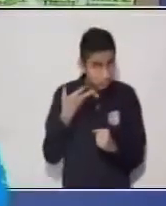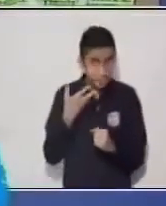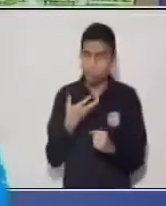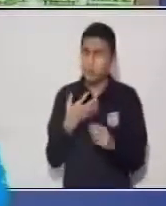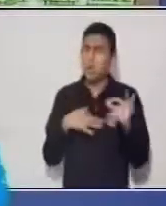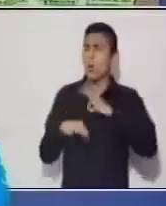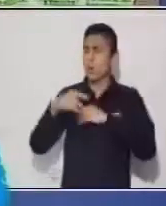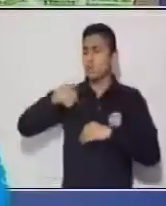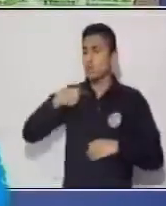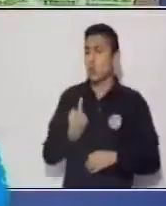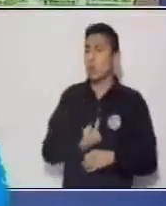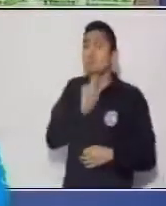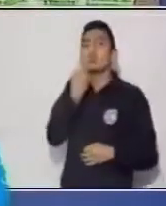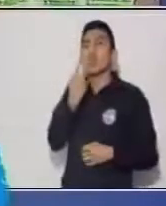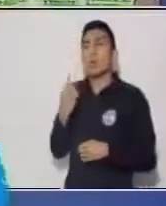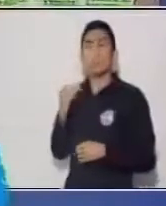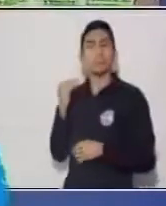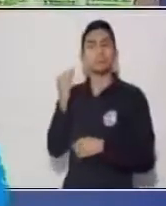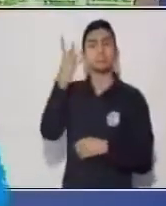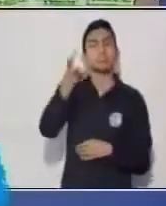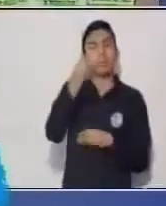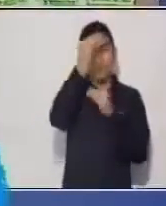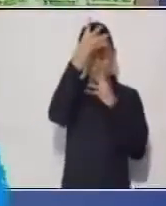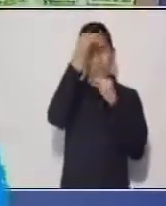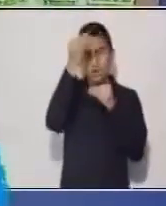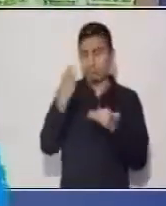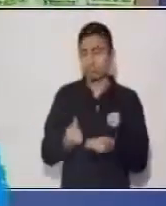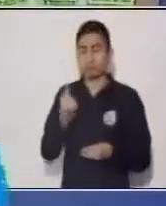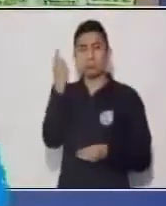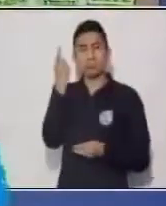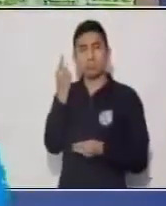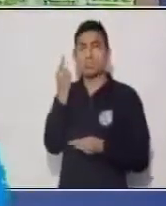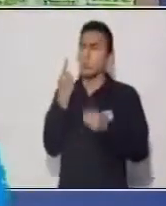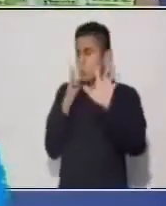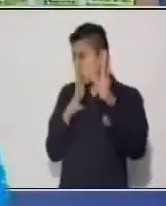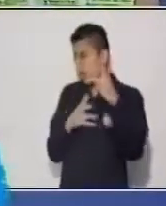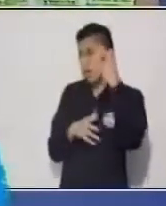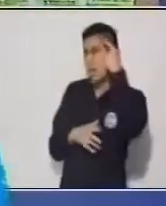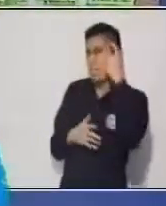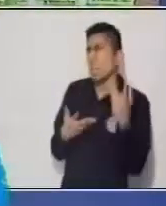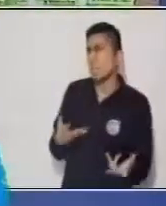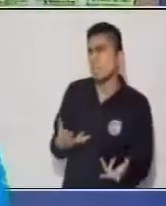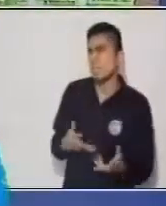O únicamente te estoy transmitiendo yo la información. ¿Qué crees tú?